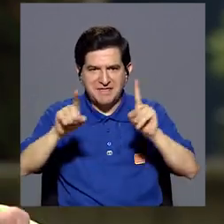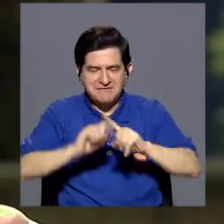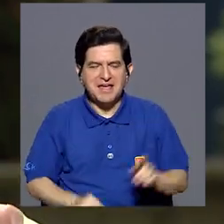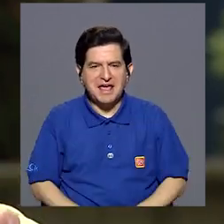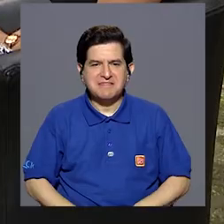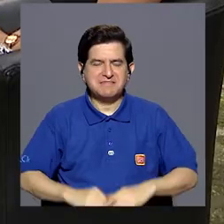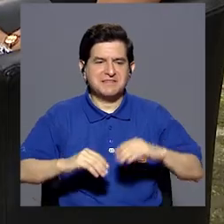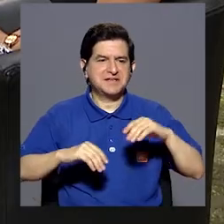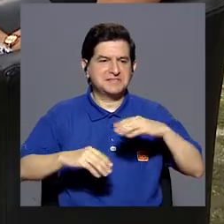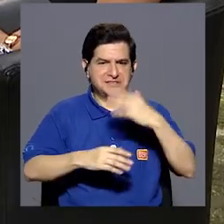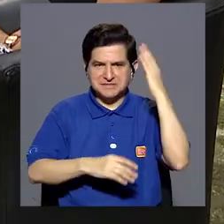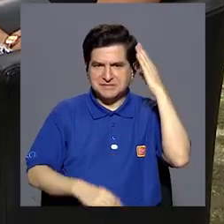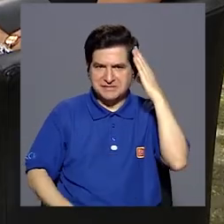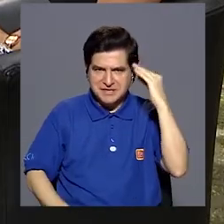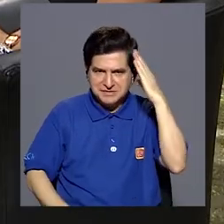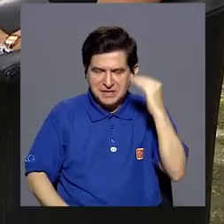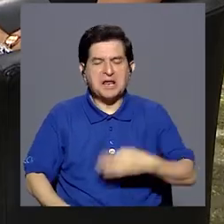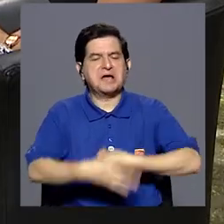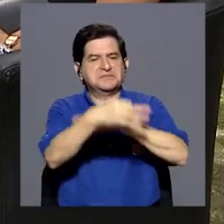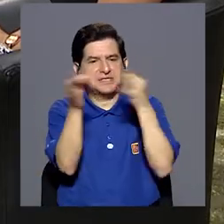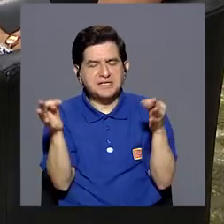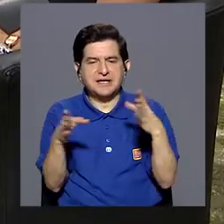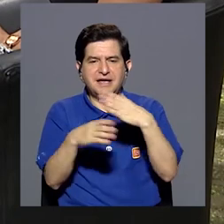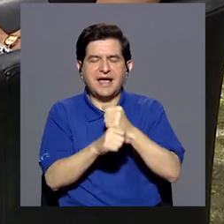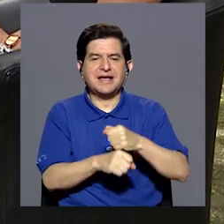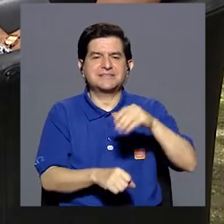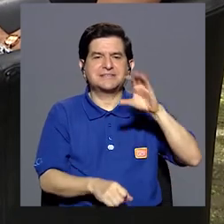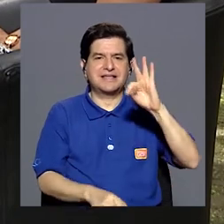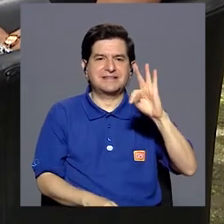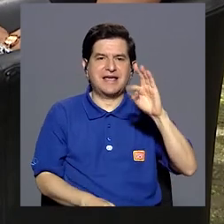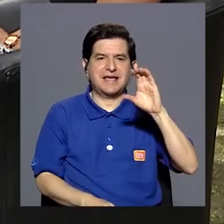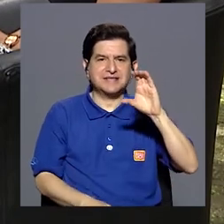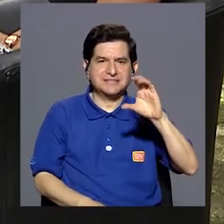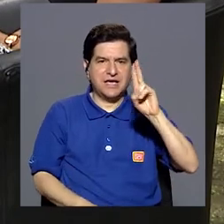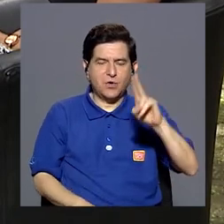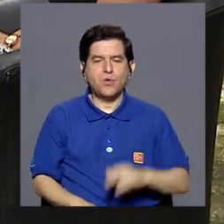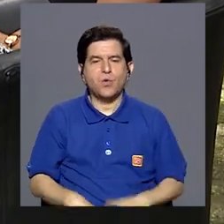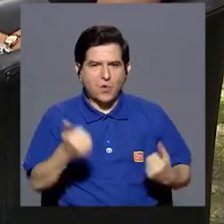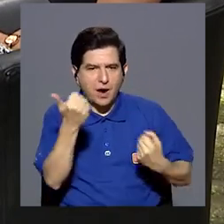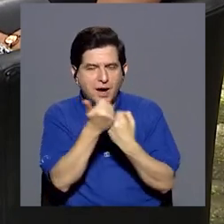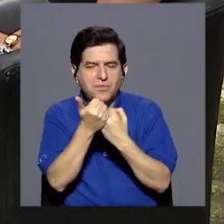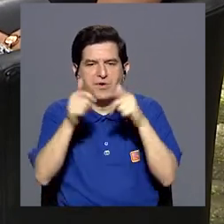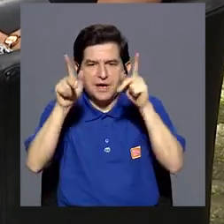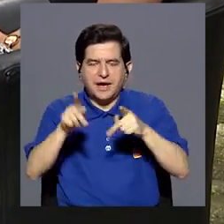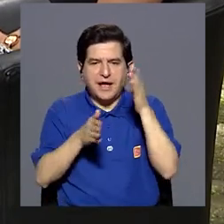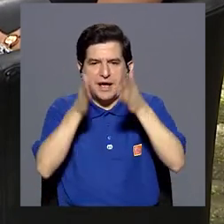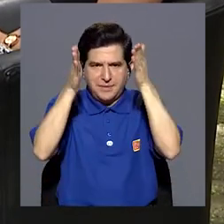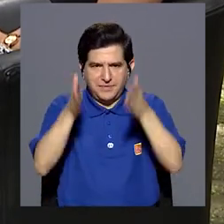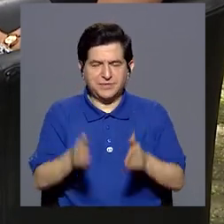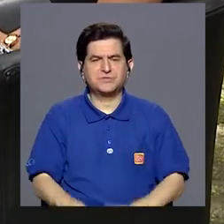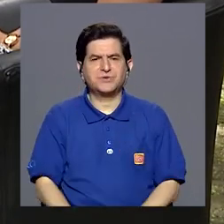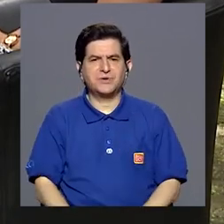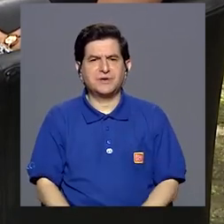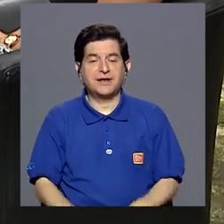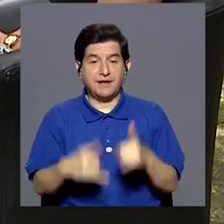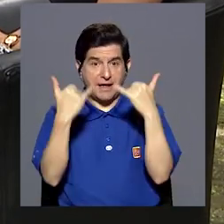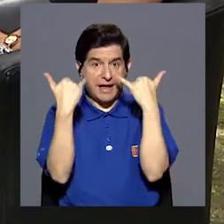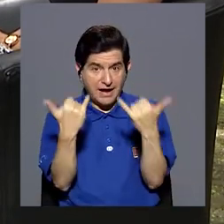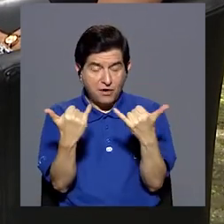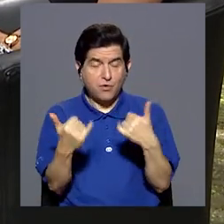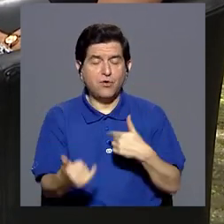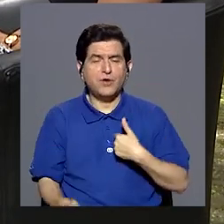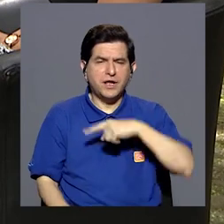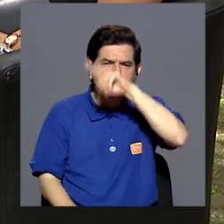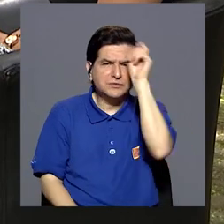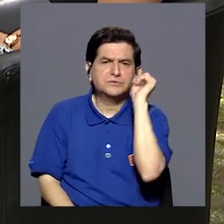experiencias que desarrolla el TCU apoyando al que cuida. Entonces, pues, quisiera abrir este bloque